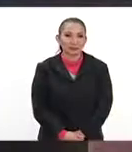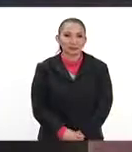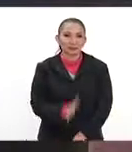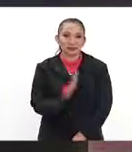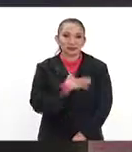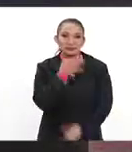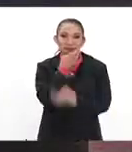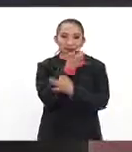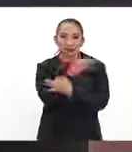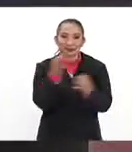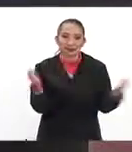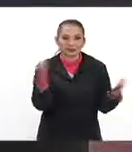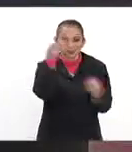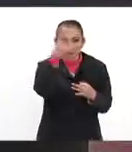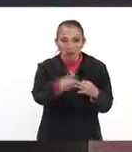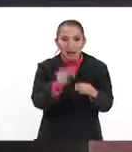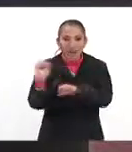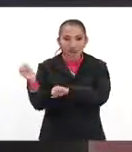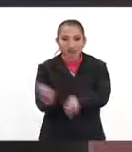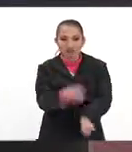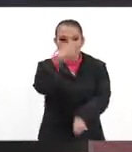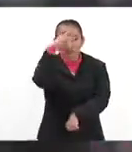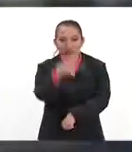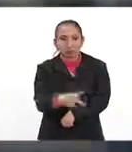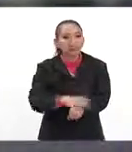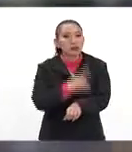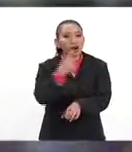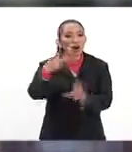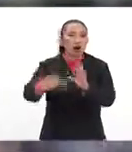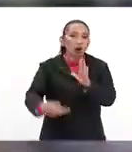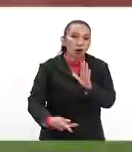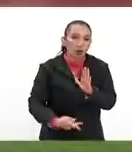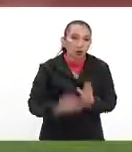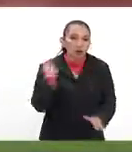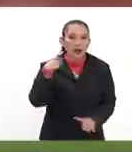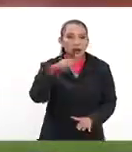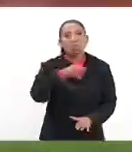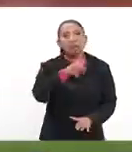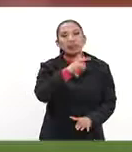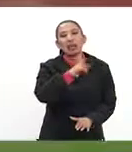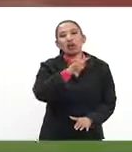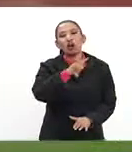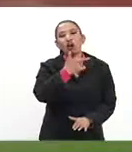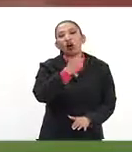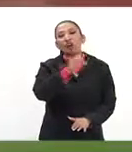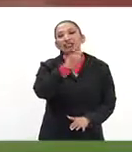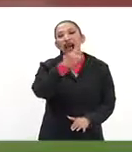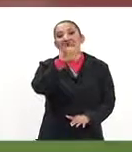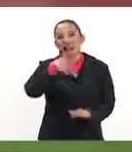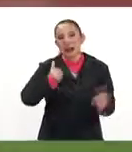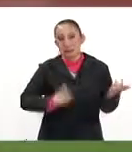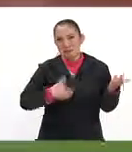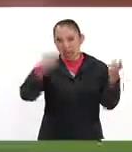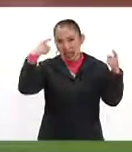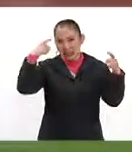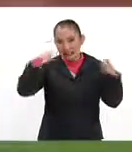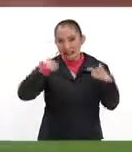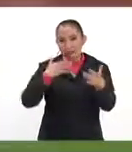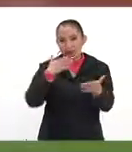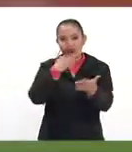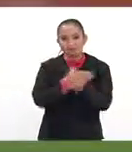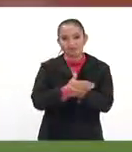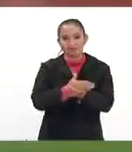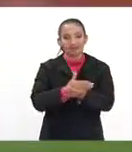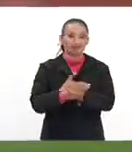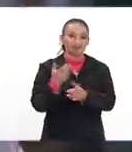buenas noticias para el béisbol mexicano porque una vez más, Miguel González, el mariachi, estará subiendo a la